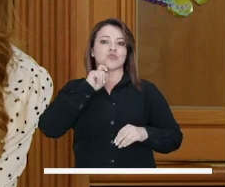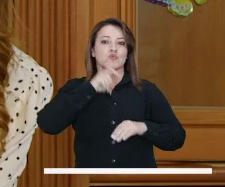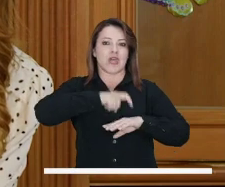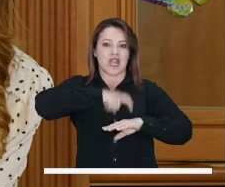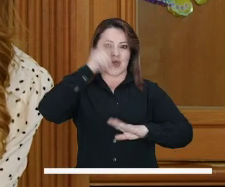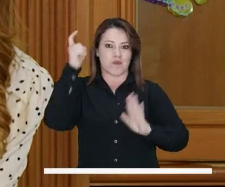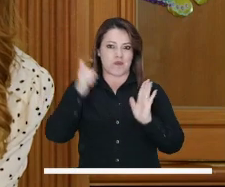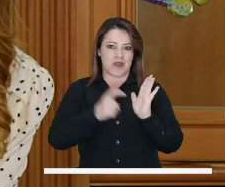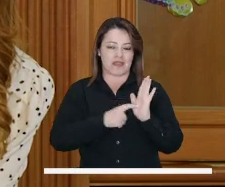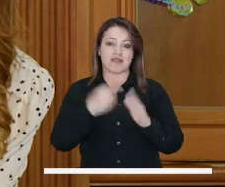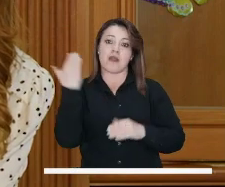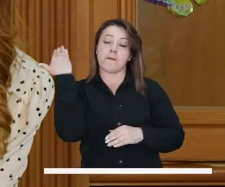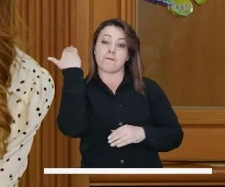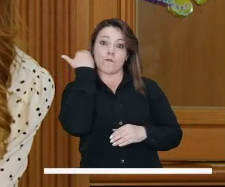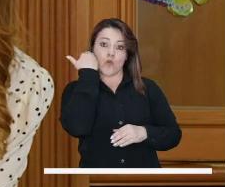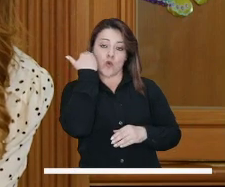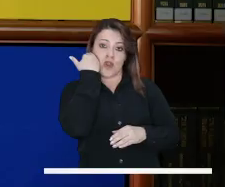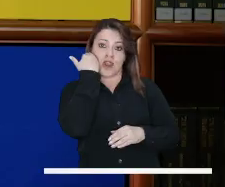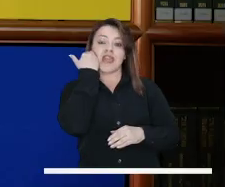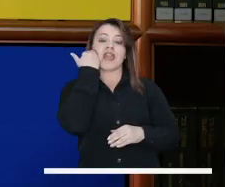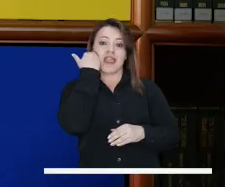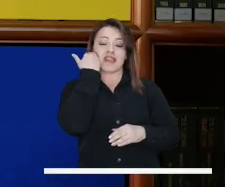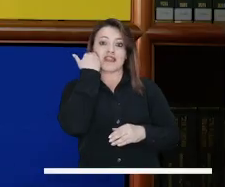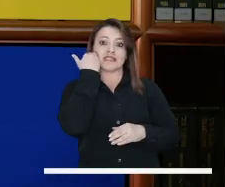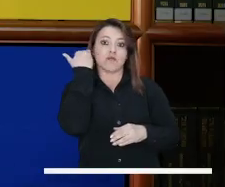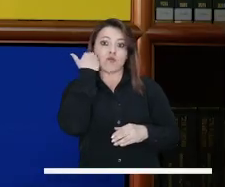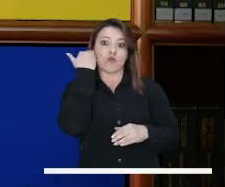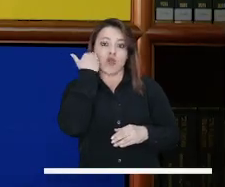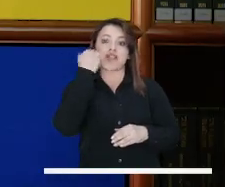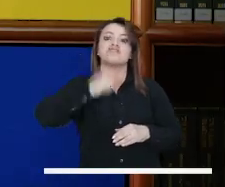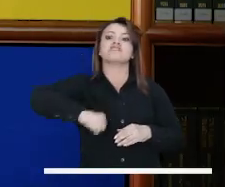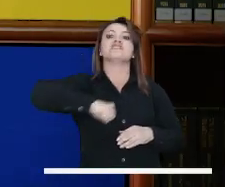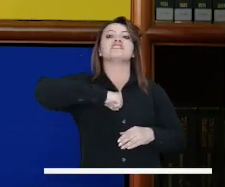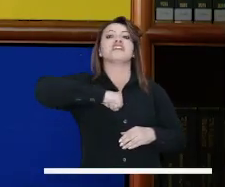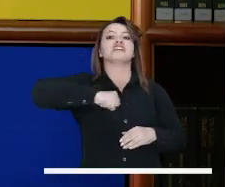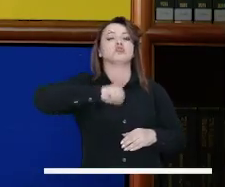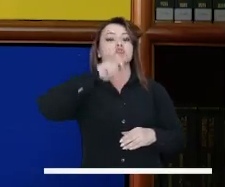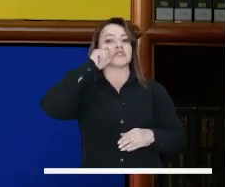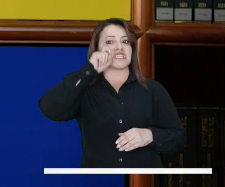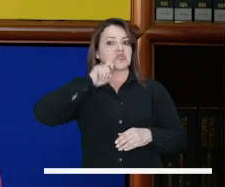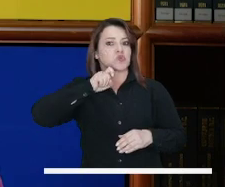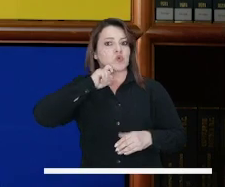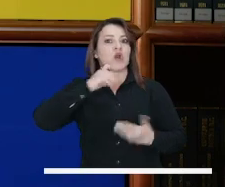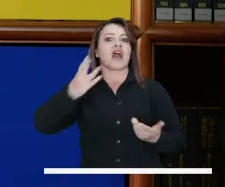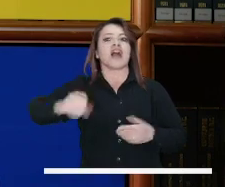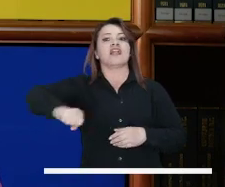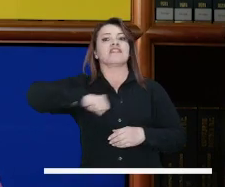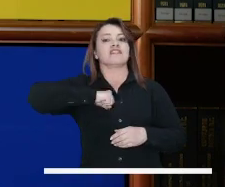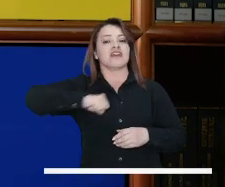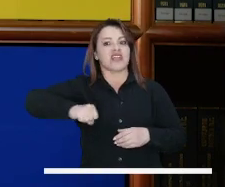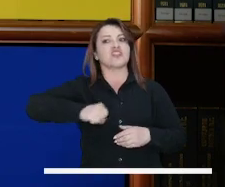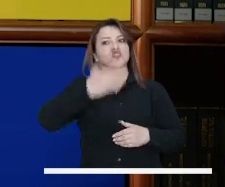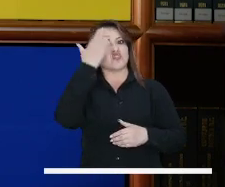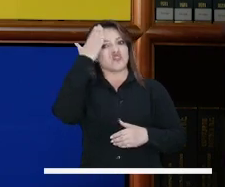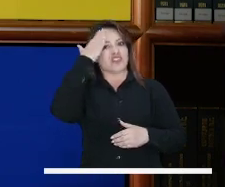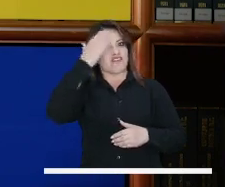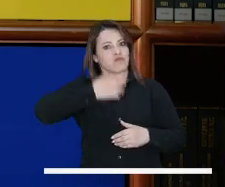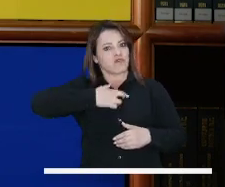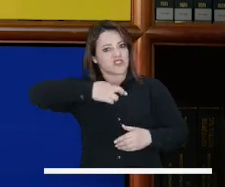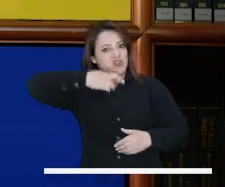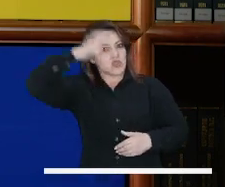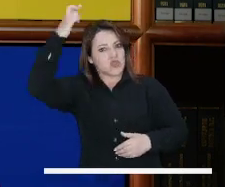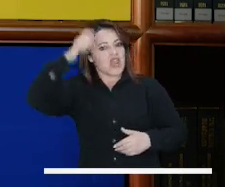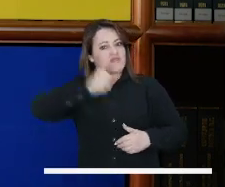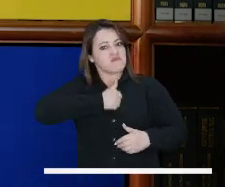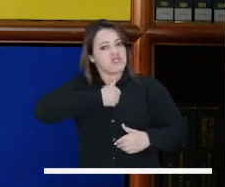que trabajar en la educación sexual integral, que lleve a tener mujeres en pleno ejercicio de sus derechos,